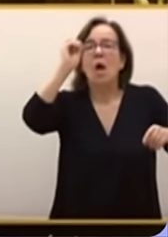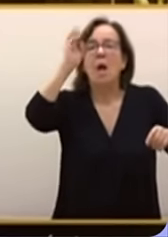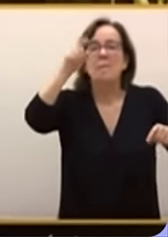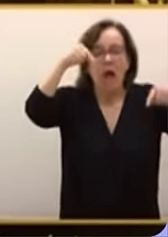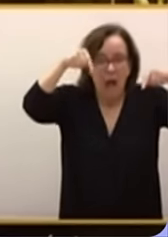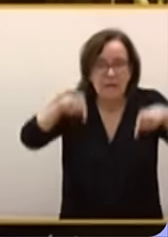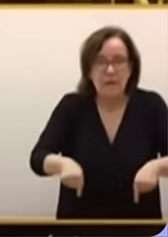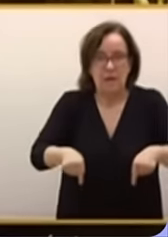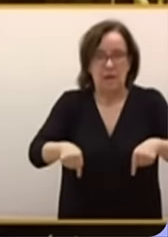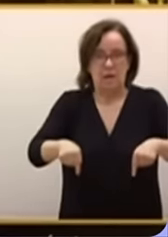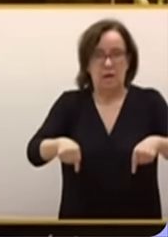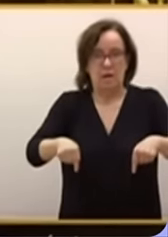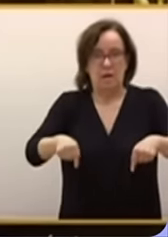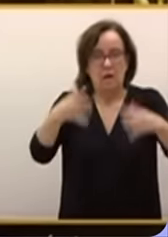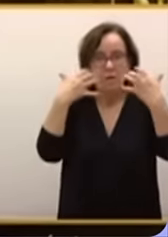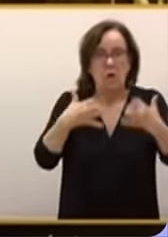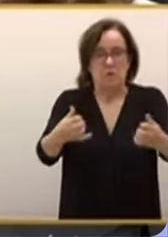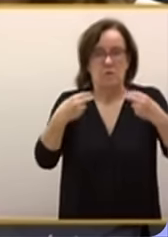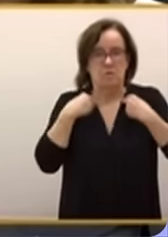en el Congreso de los Diputados.